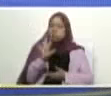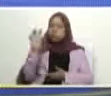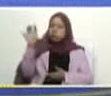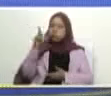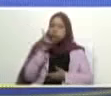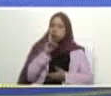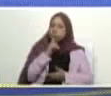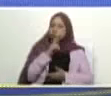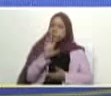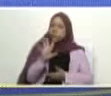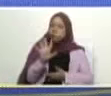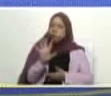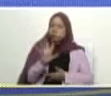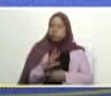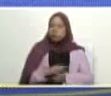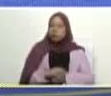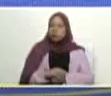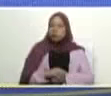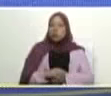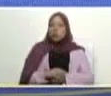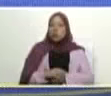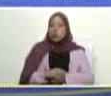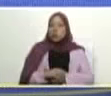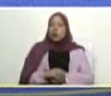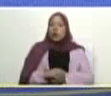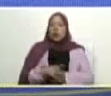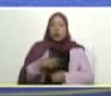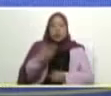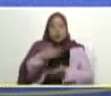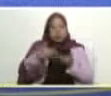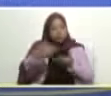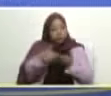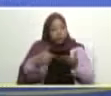y me dijo muchas cosas me dijo el migrante